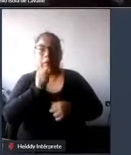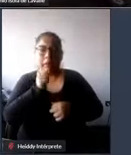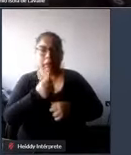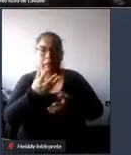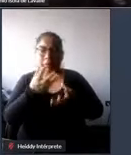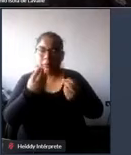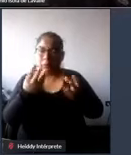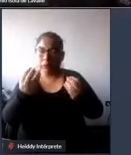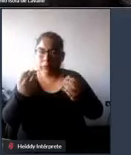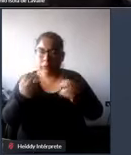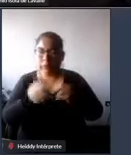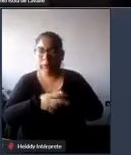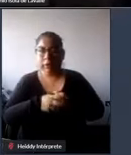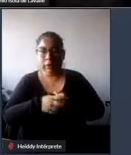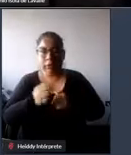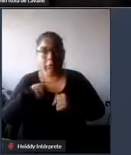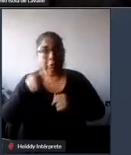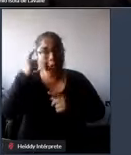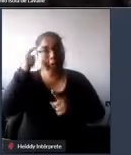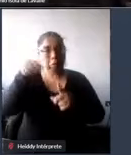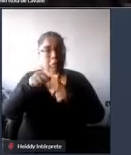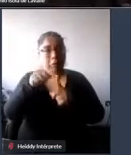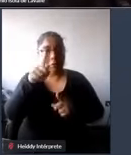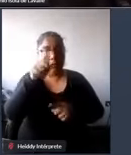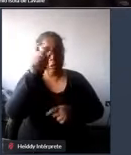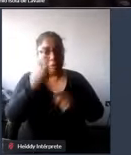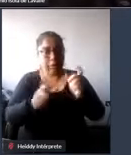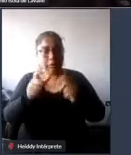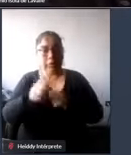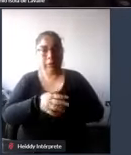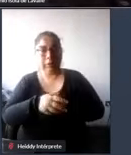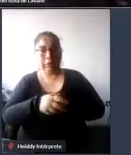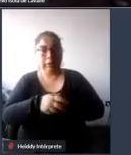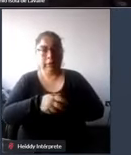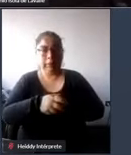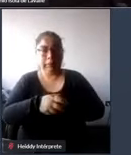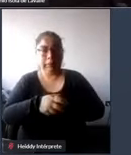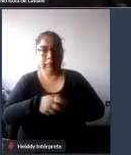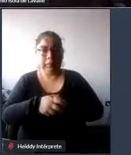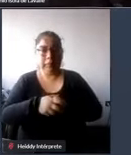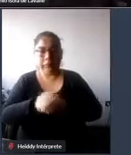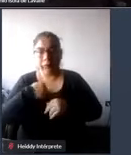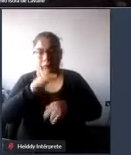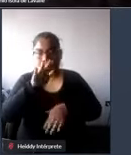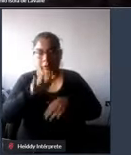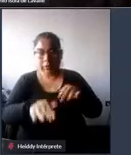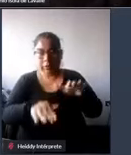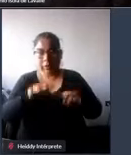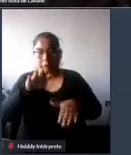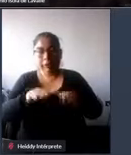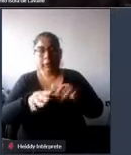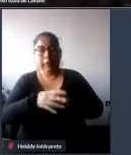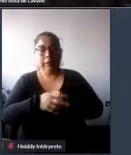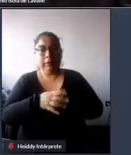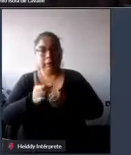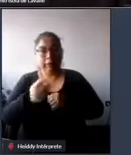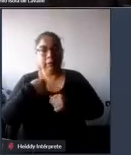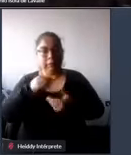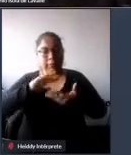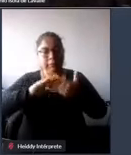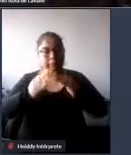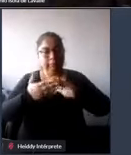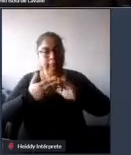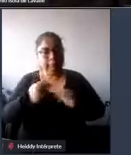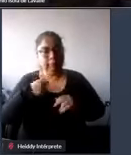todo yo creo que una de las razones por las cuales nosotros hay veces yo siento que nosotros como sociedad lamentablemente